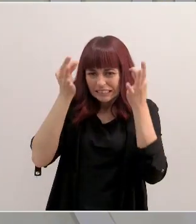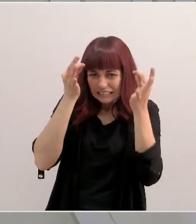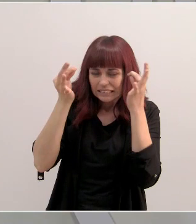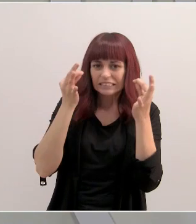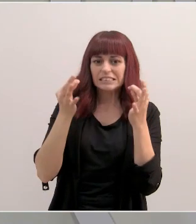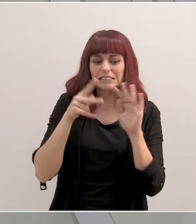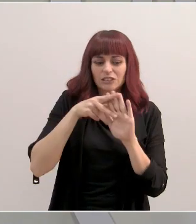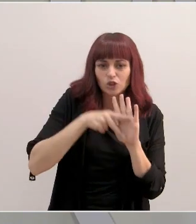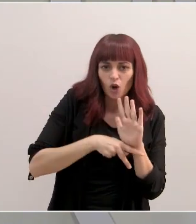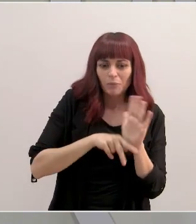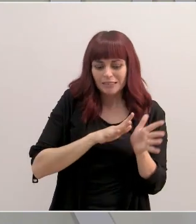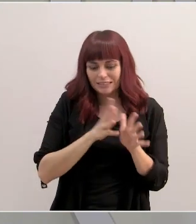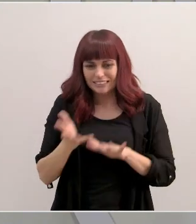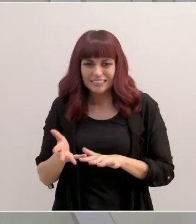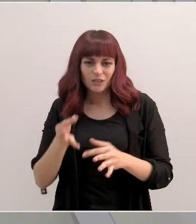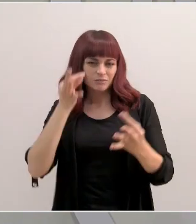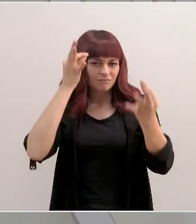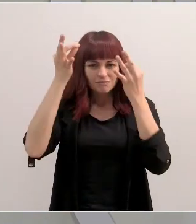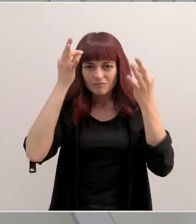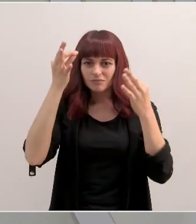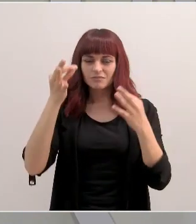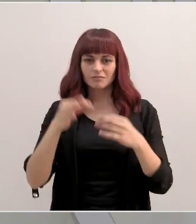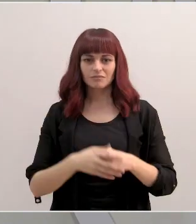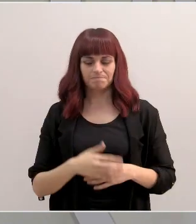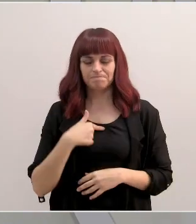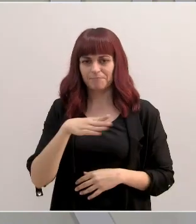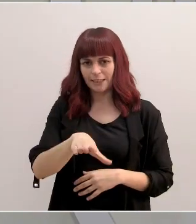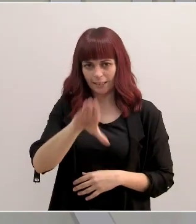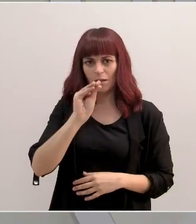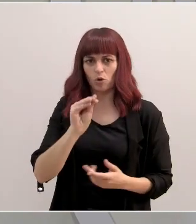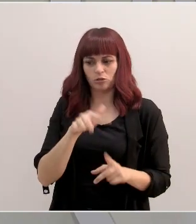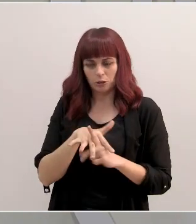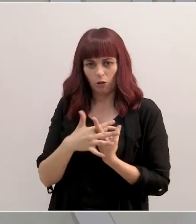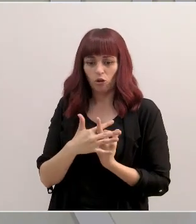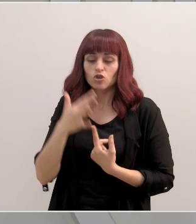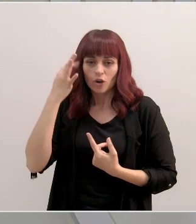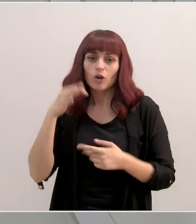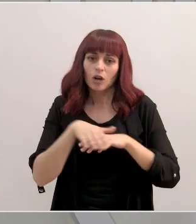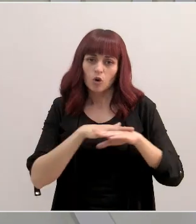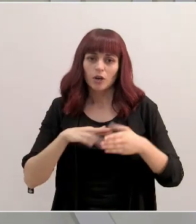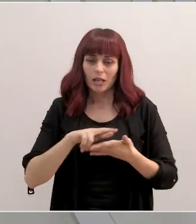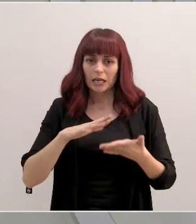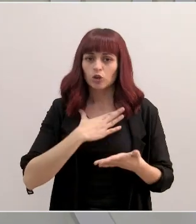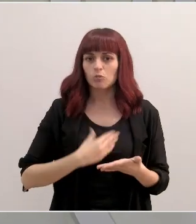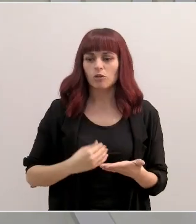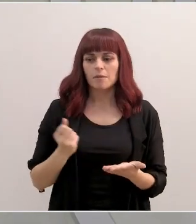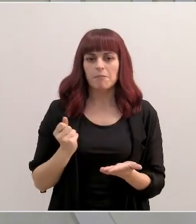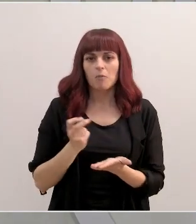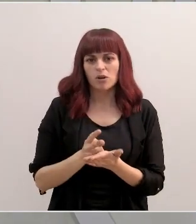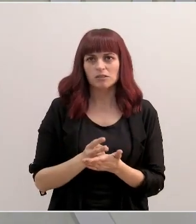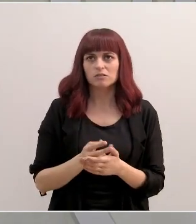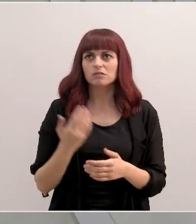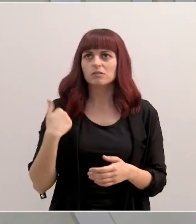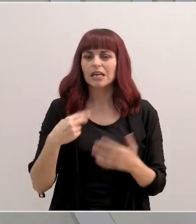estas normas que adoptamos y entendemos su postura y, de hecho, yo creo que el Gobierno regional ha apostado ya, pues creo que son